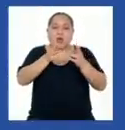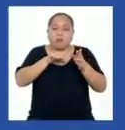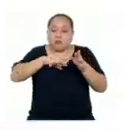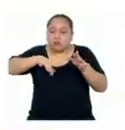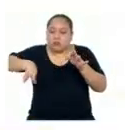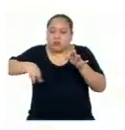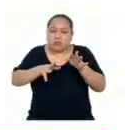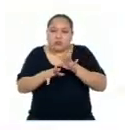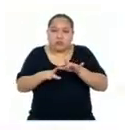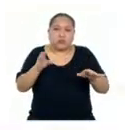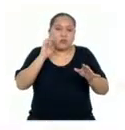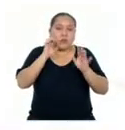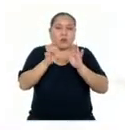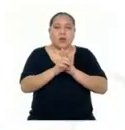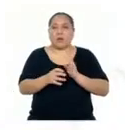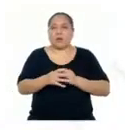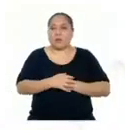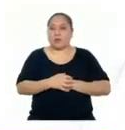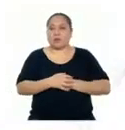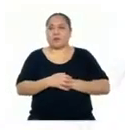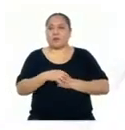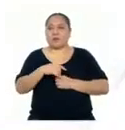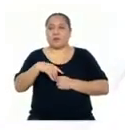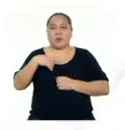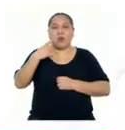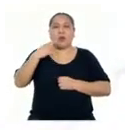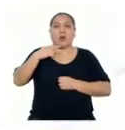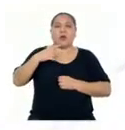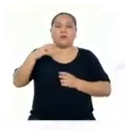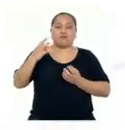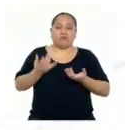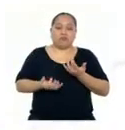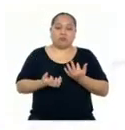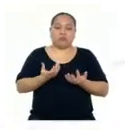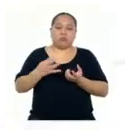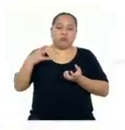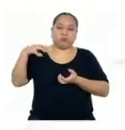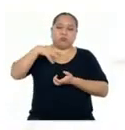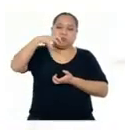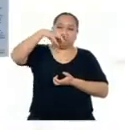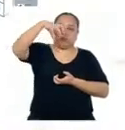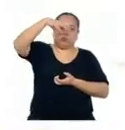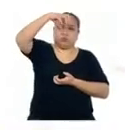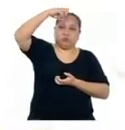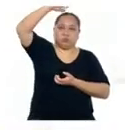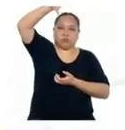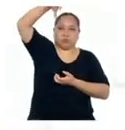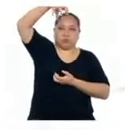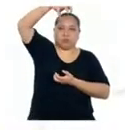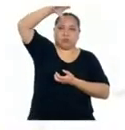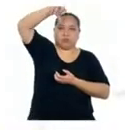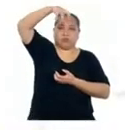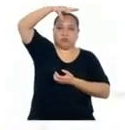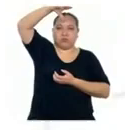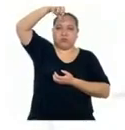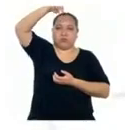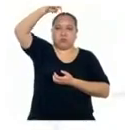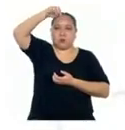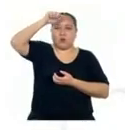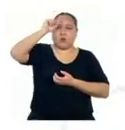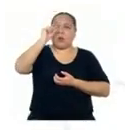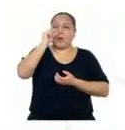fugas Por ejemplo En los detectores De humo Existe una pequeña Cantidad Del isótopo Radioactivo Americio